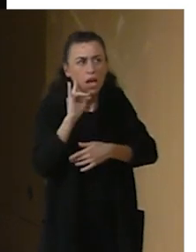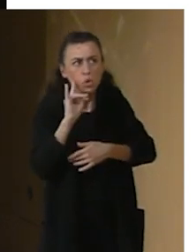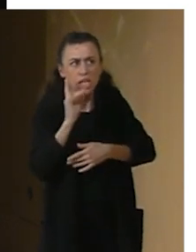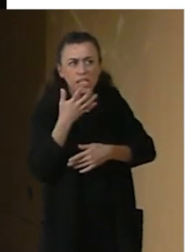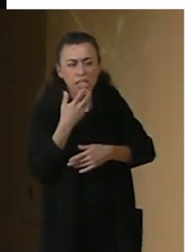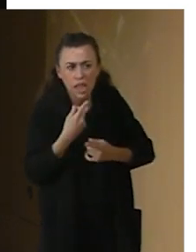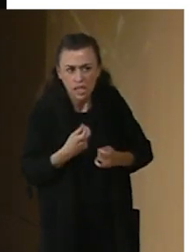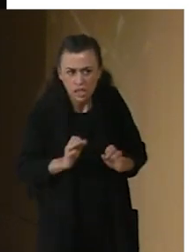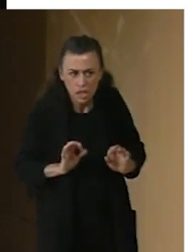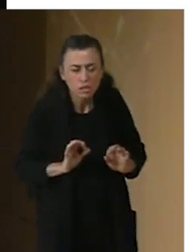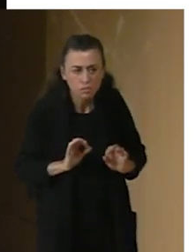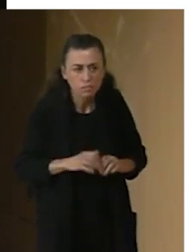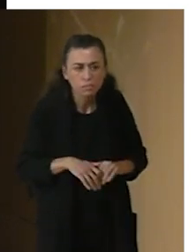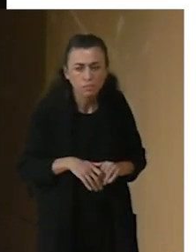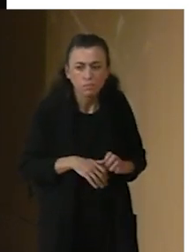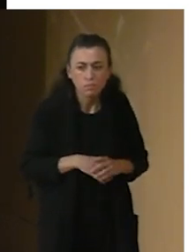en el que lo necesiten.